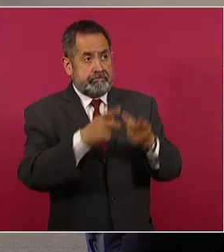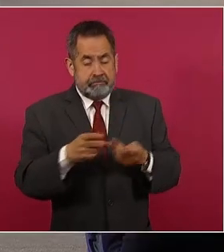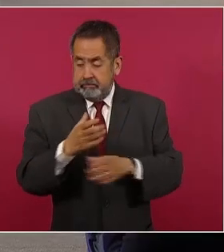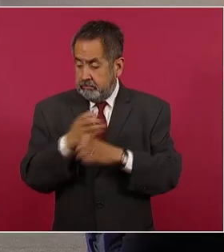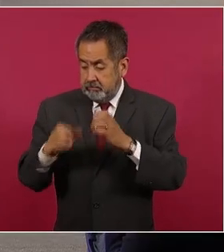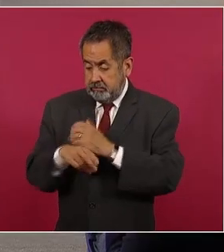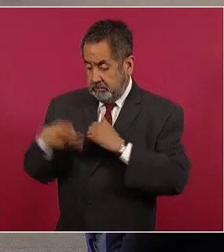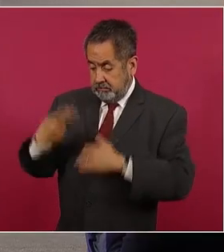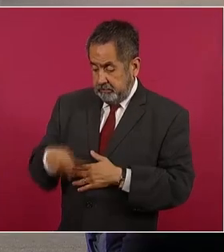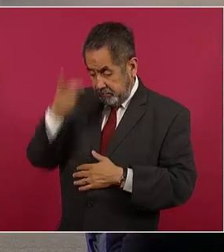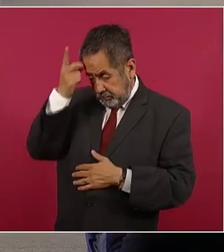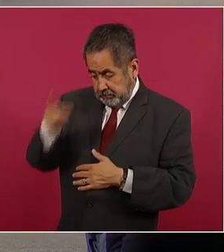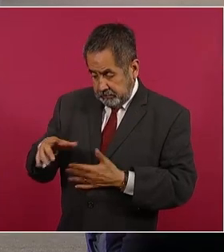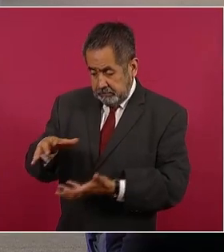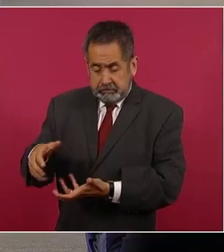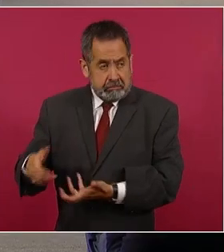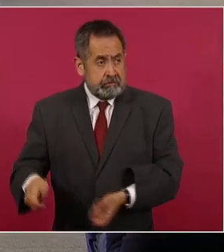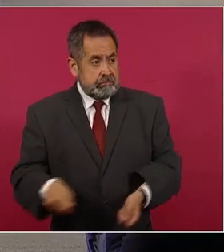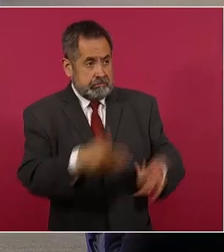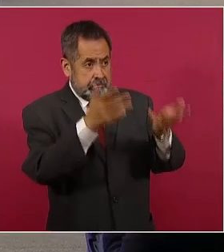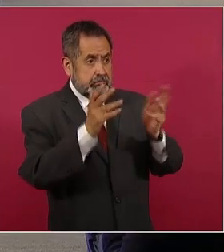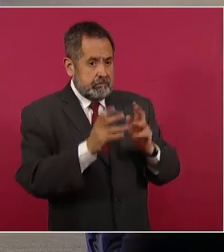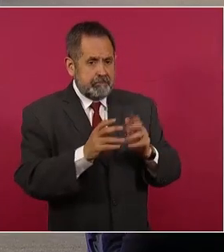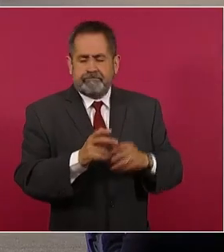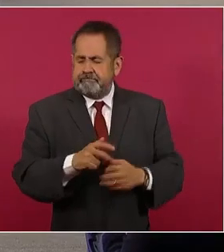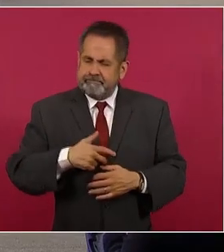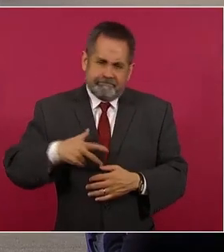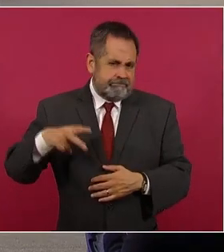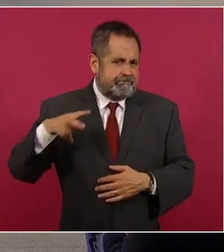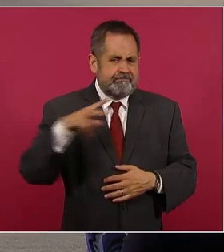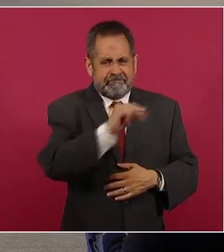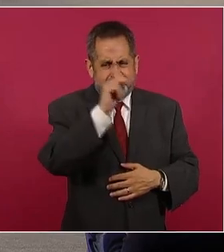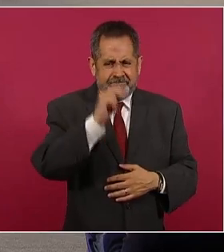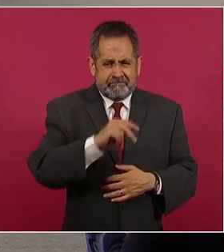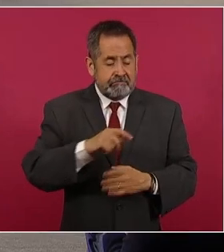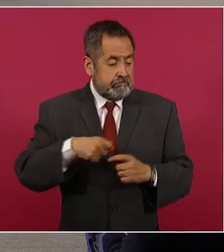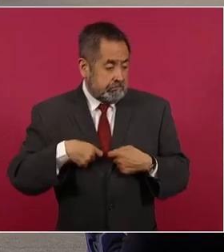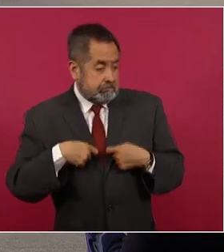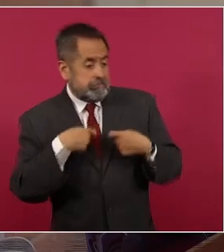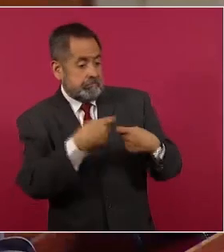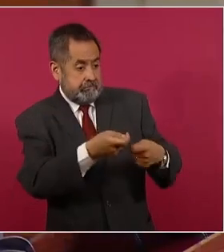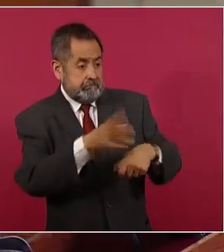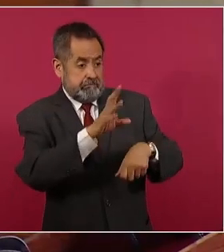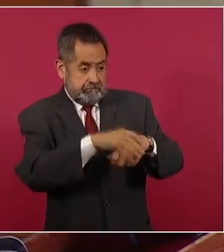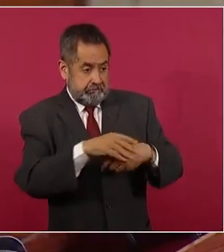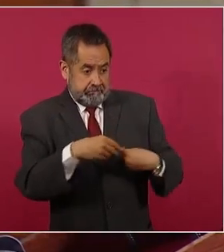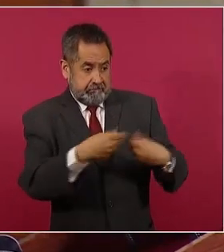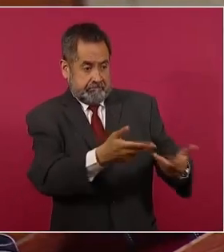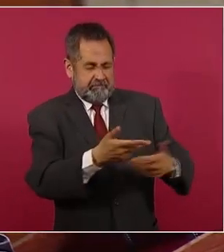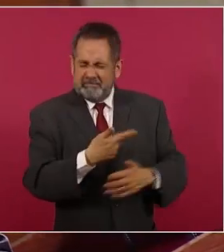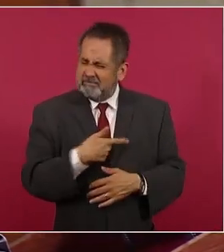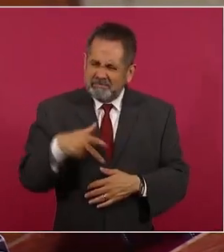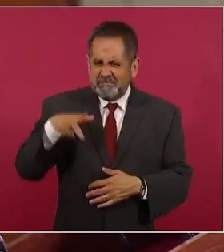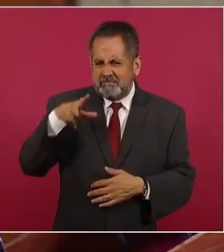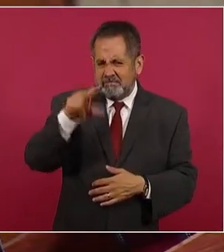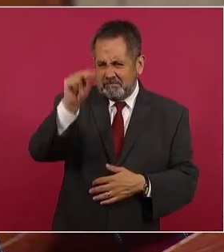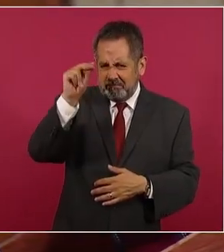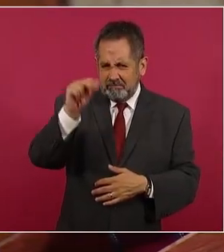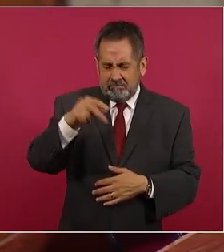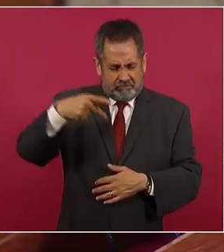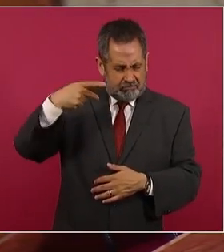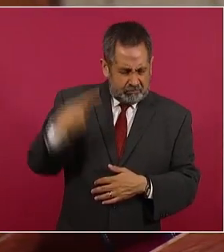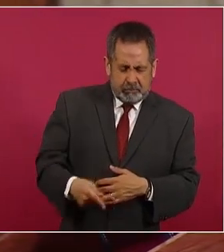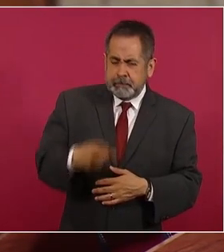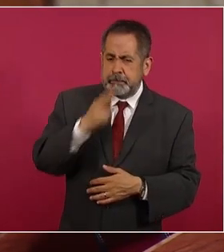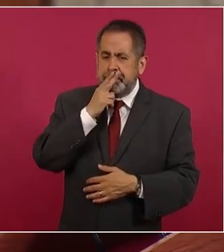naturales ni la entrega indiscriminada del patrimonio de la patria.